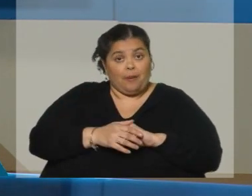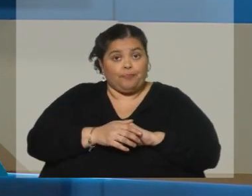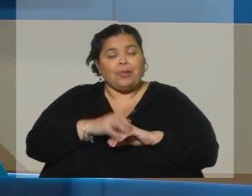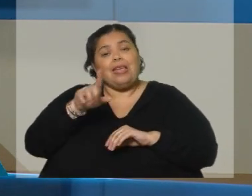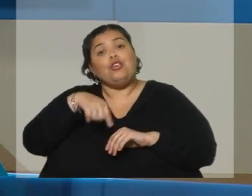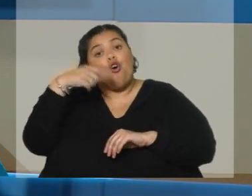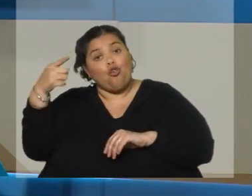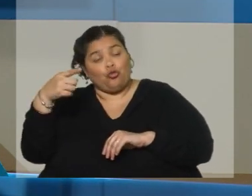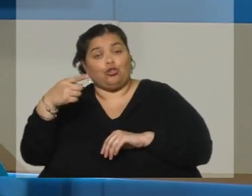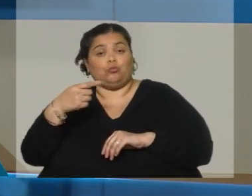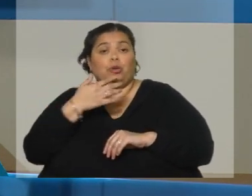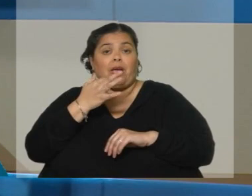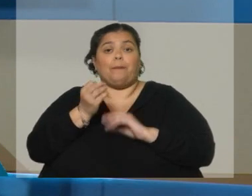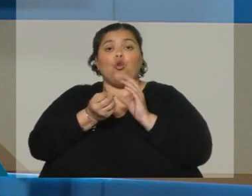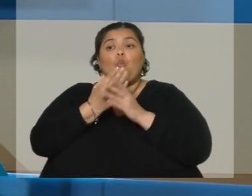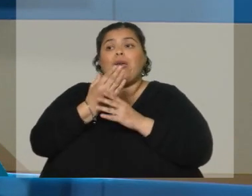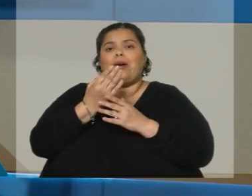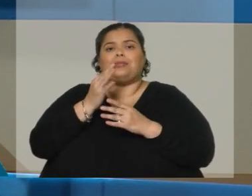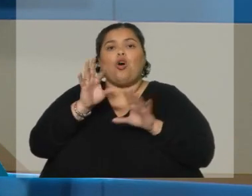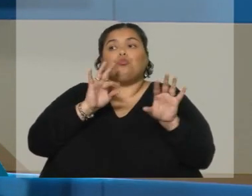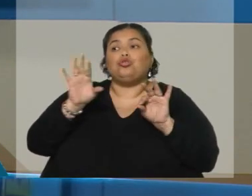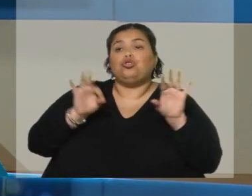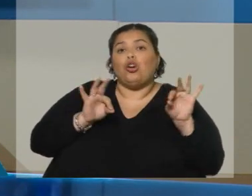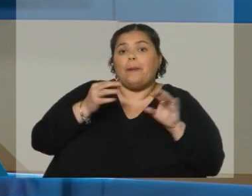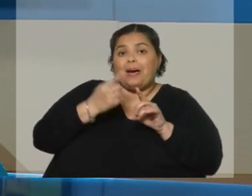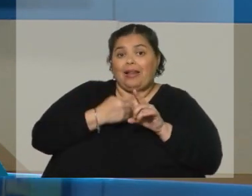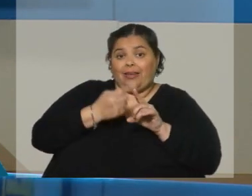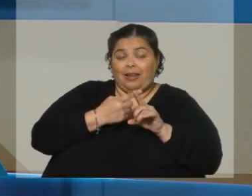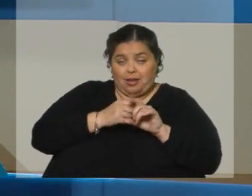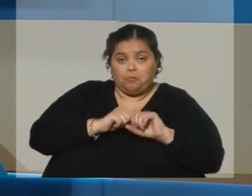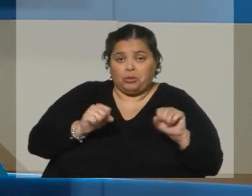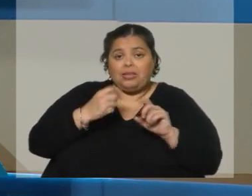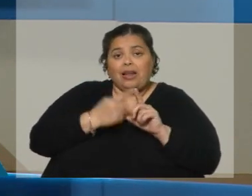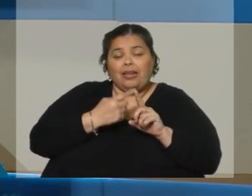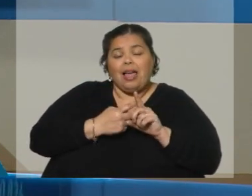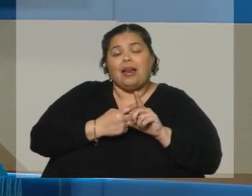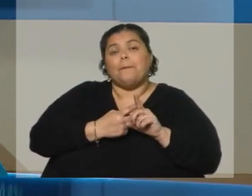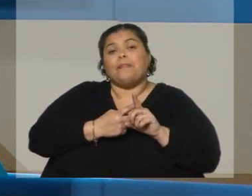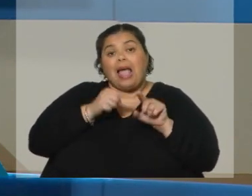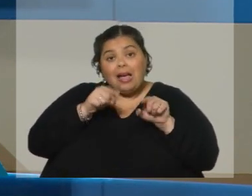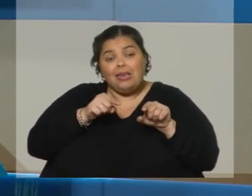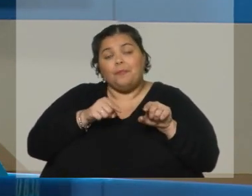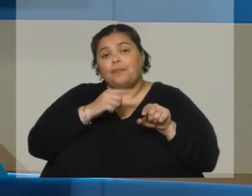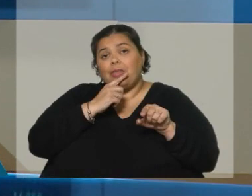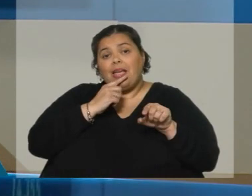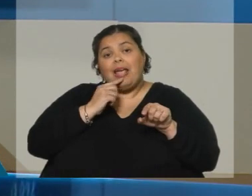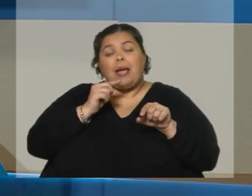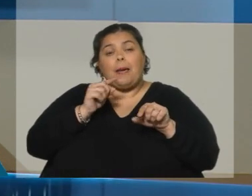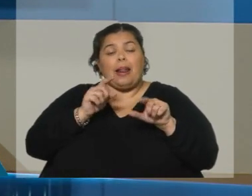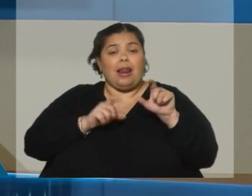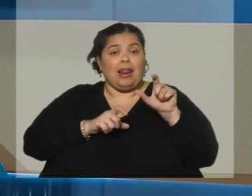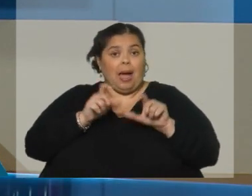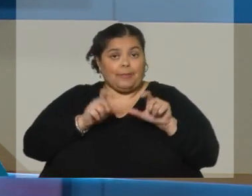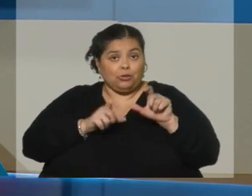nuevas opciones para alquiler, buena parte de ellas. Y comenzaron a moverse las expectativas